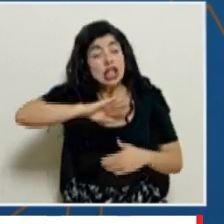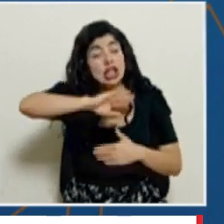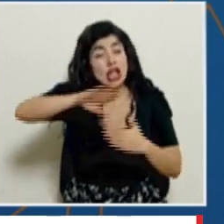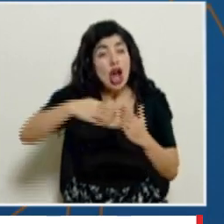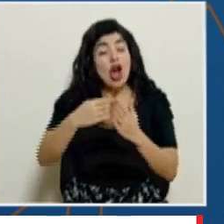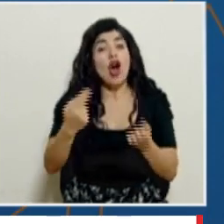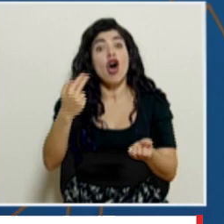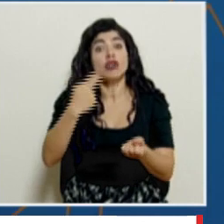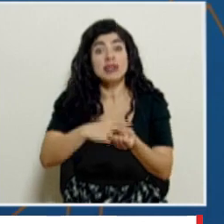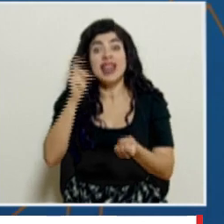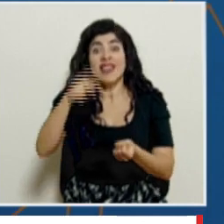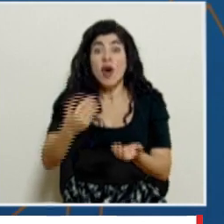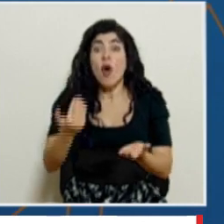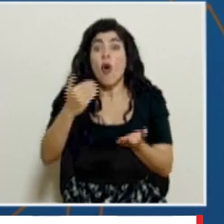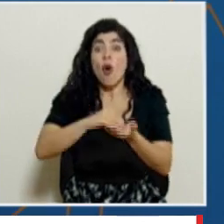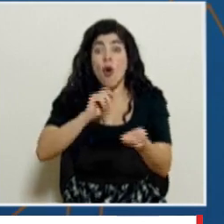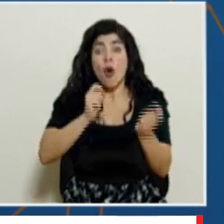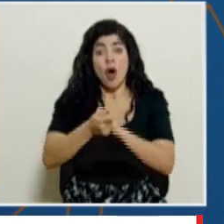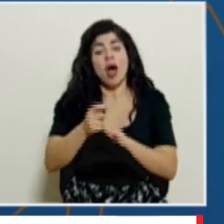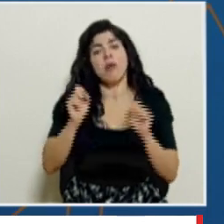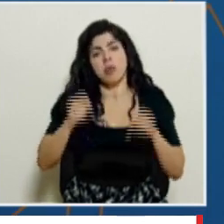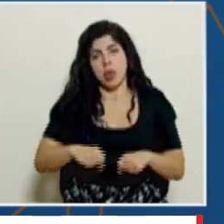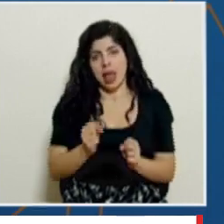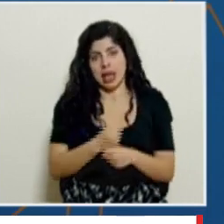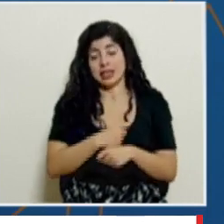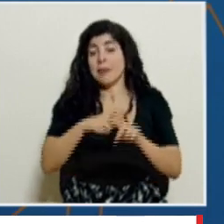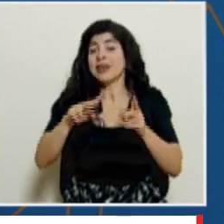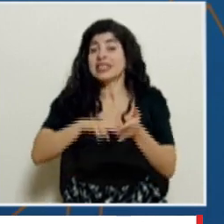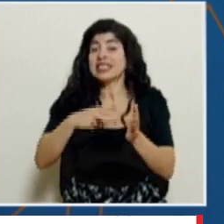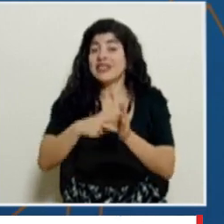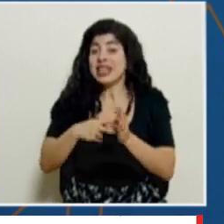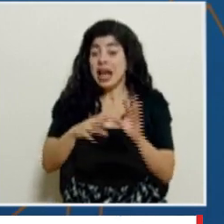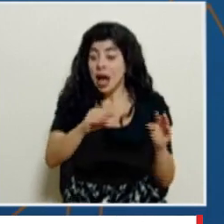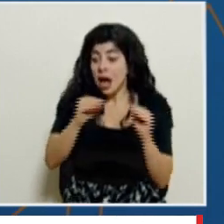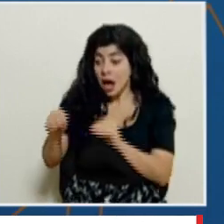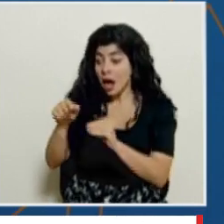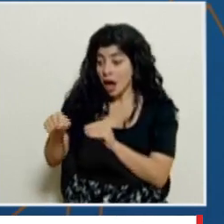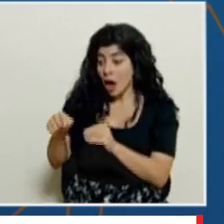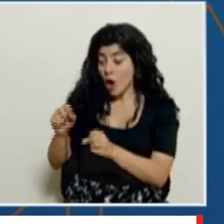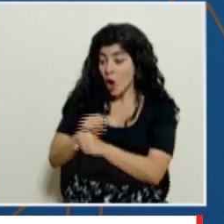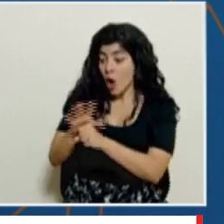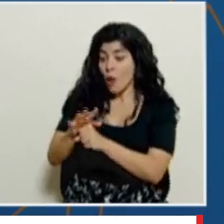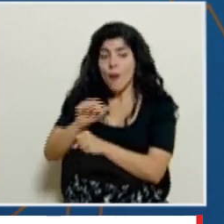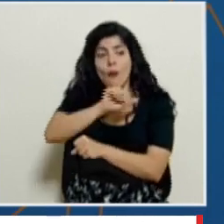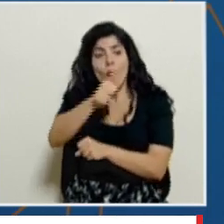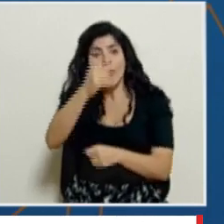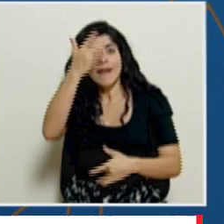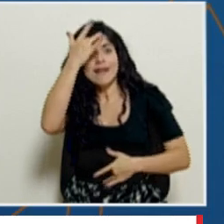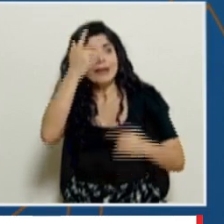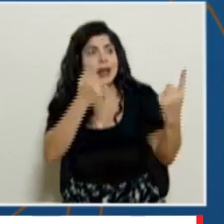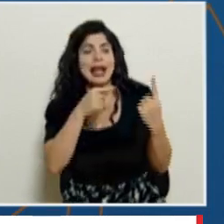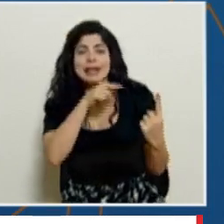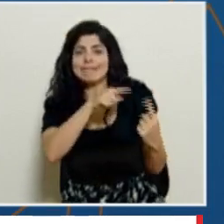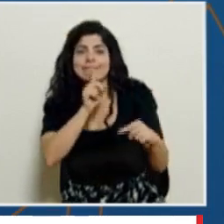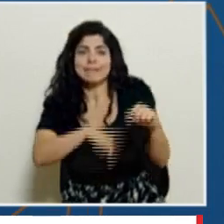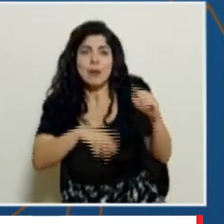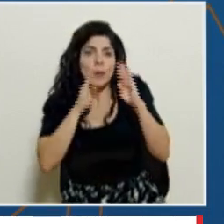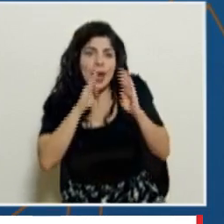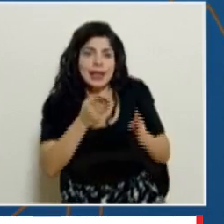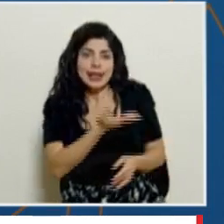hospitales lo volveremos a hacer. Pero esto implica que no se pueden atender otras patologías que también requieren atención médica.